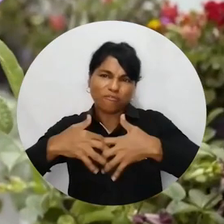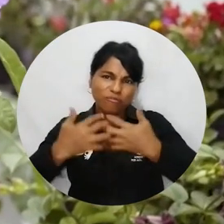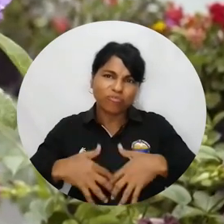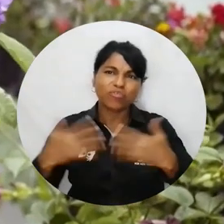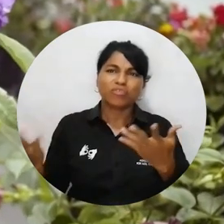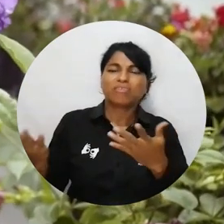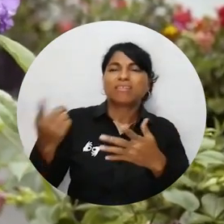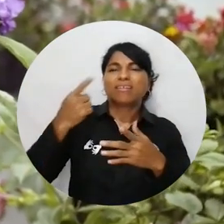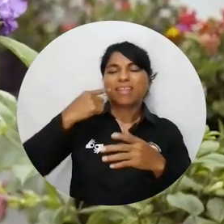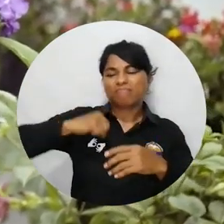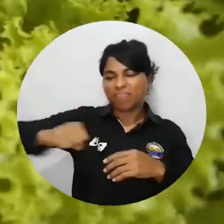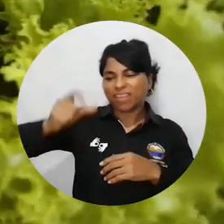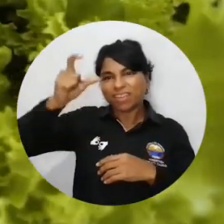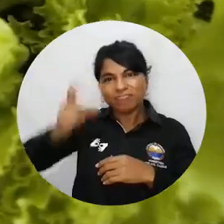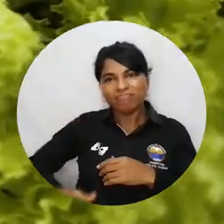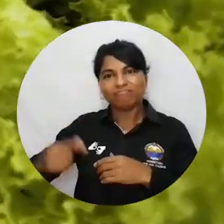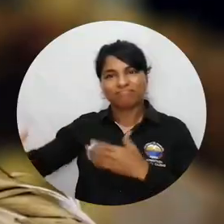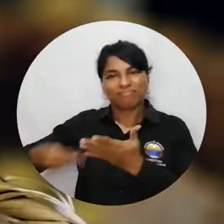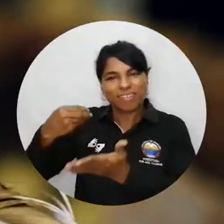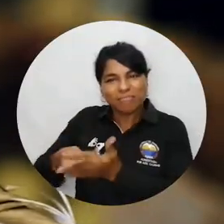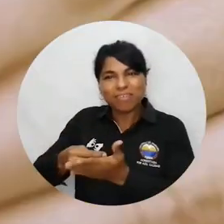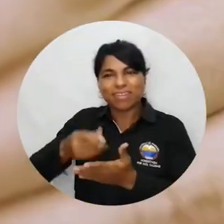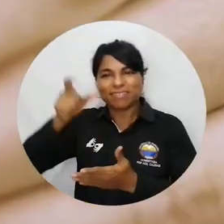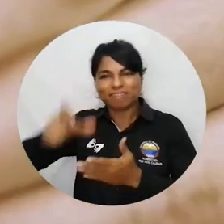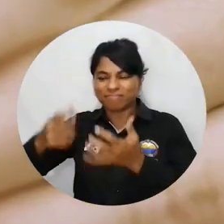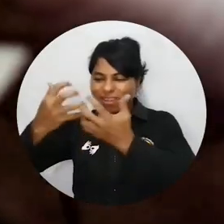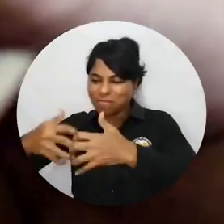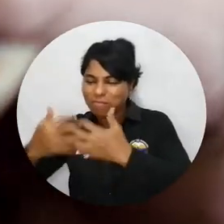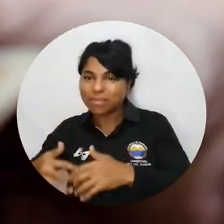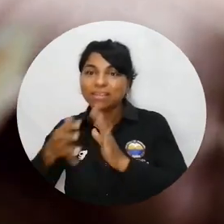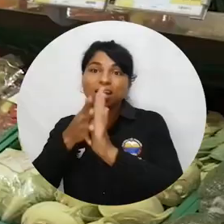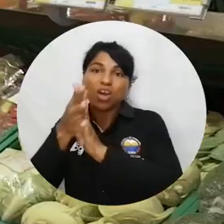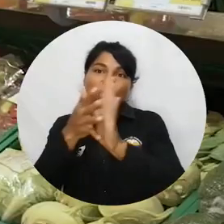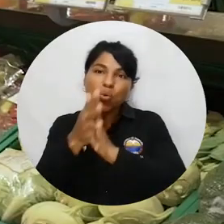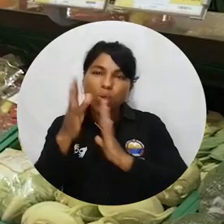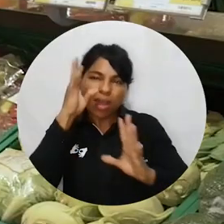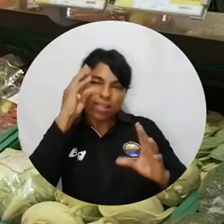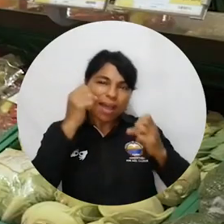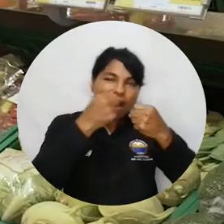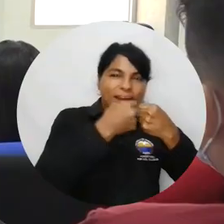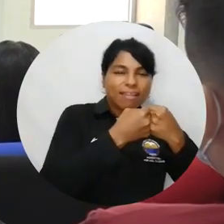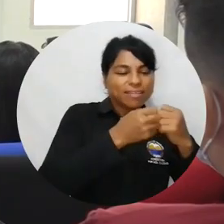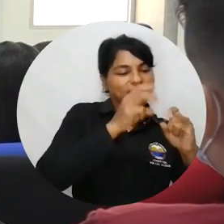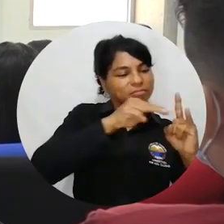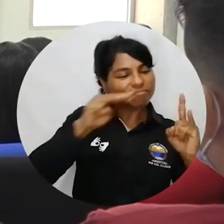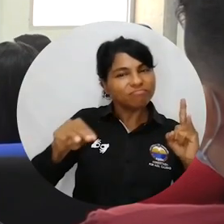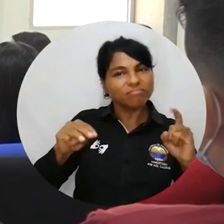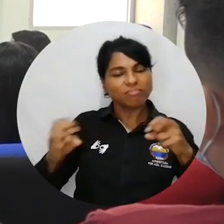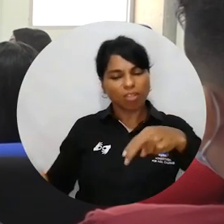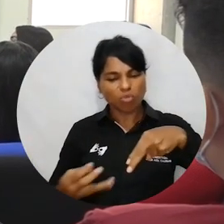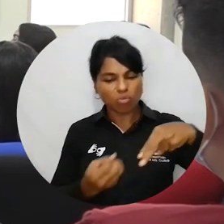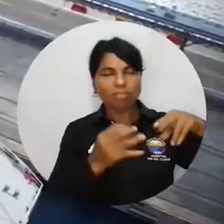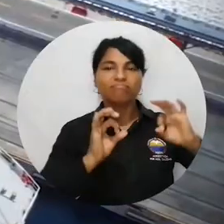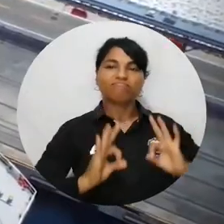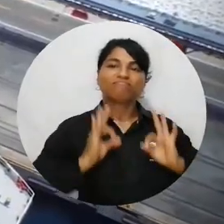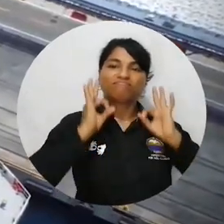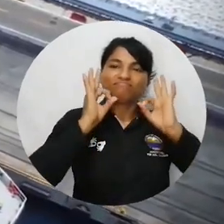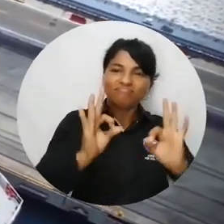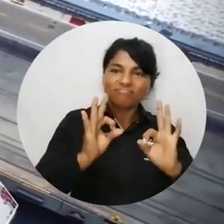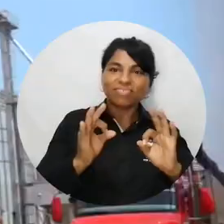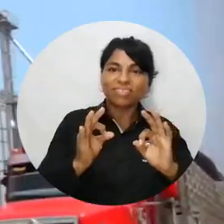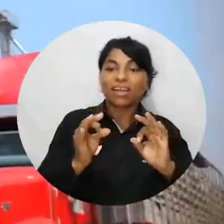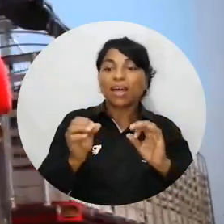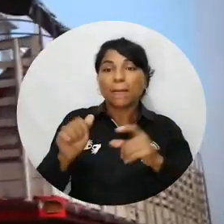los derechos de los consumidores y empresarios, sino para traer buenas nuevas, fruto de esta nueva alianza para fortalecer la calidad educativa y